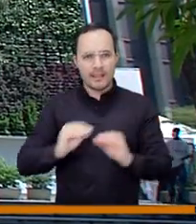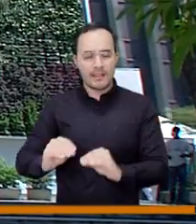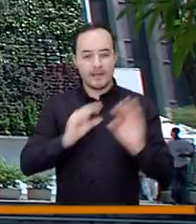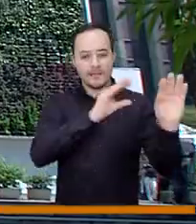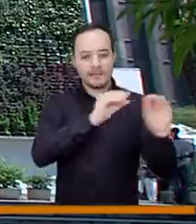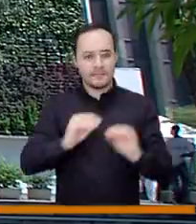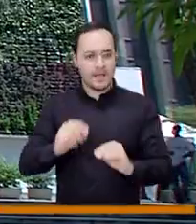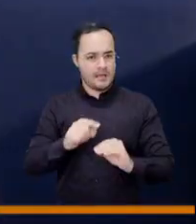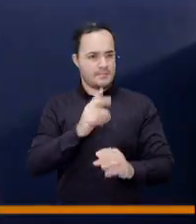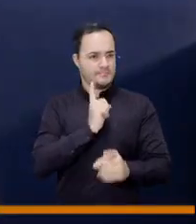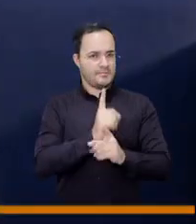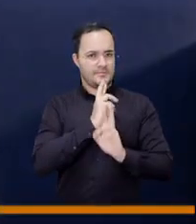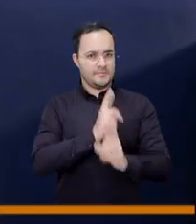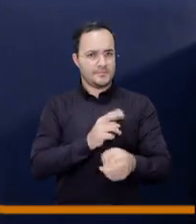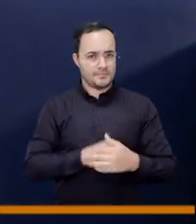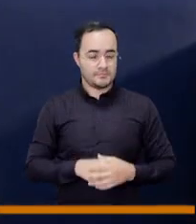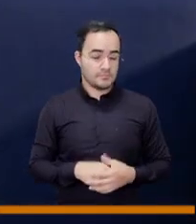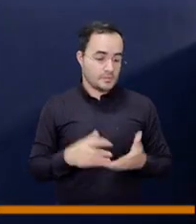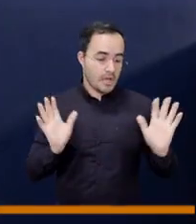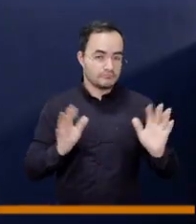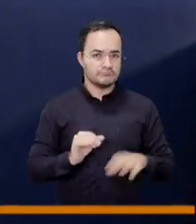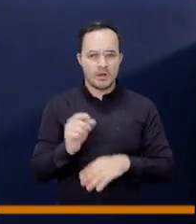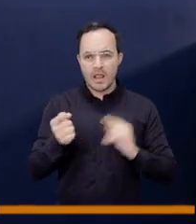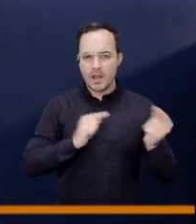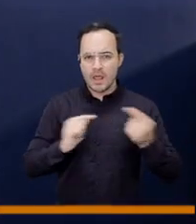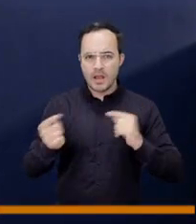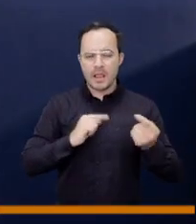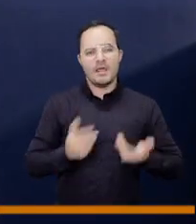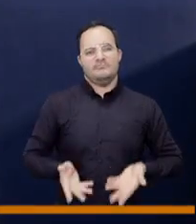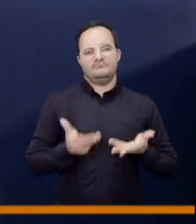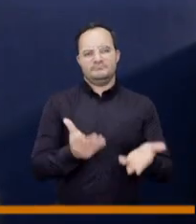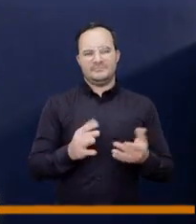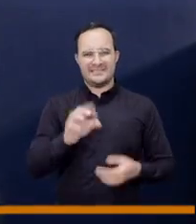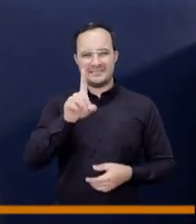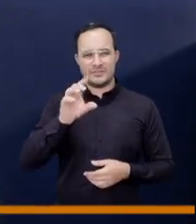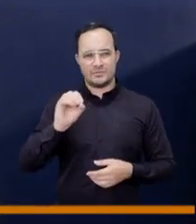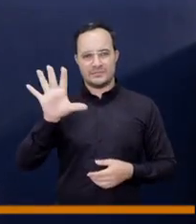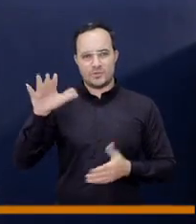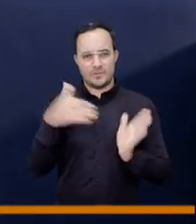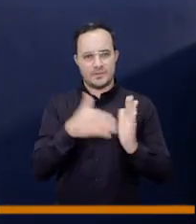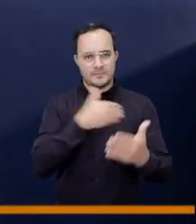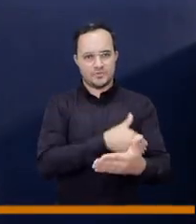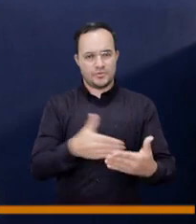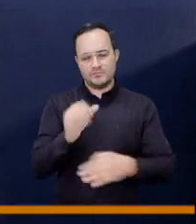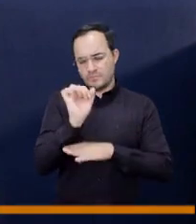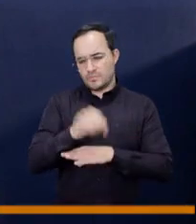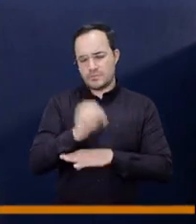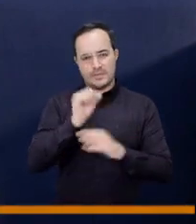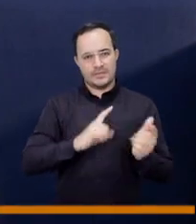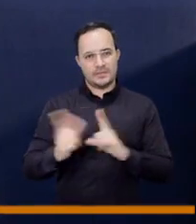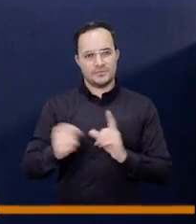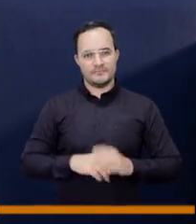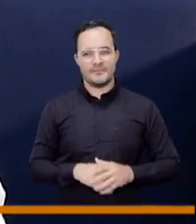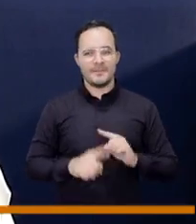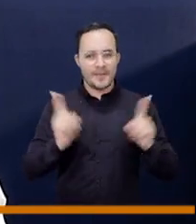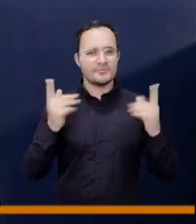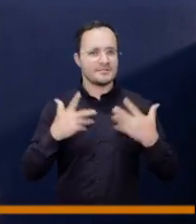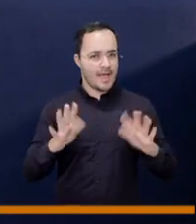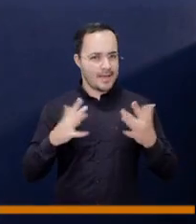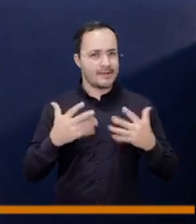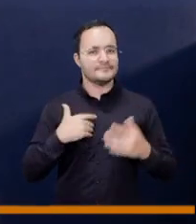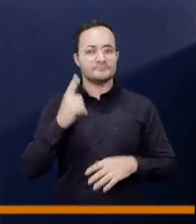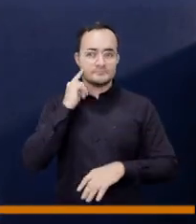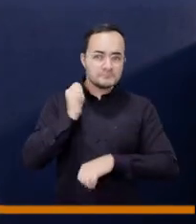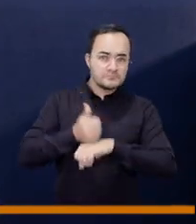mil se debatió y se aprobó un superávit aproximadamente de 105 mil millones de pesos pero que sucede hemos estado